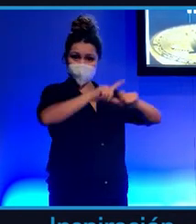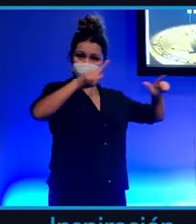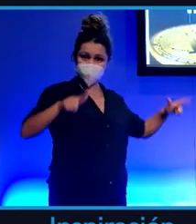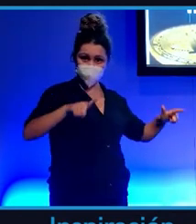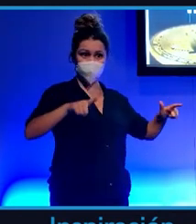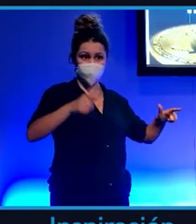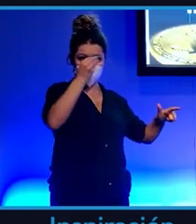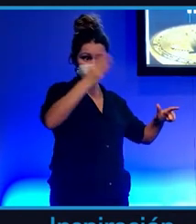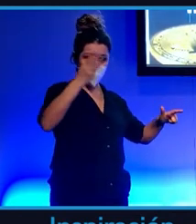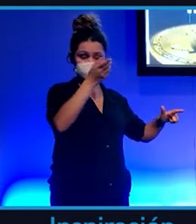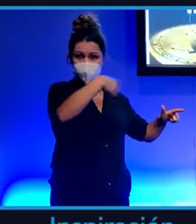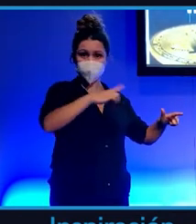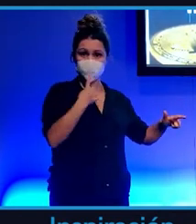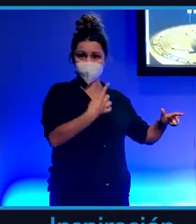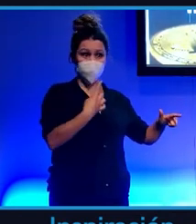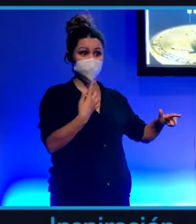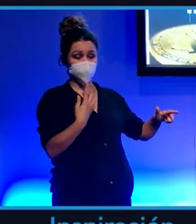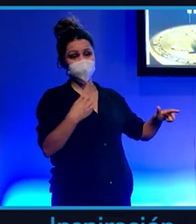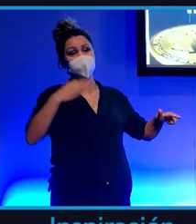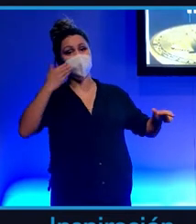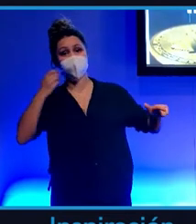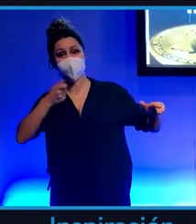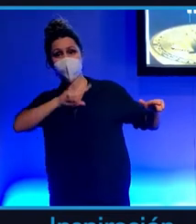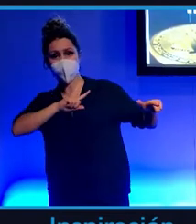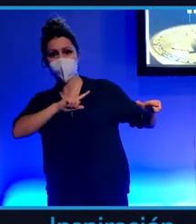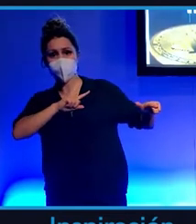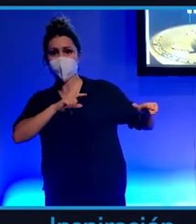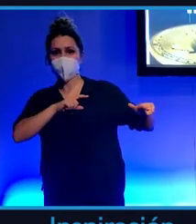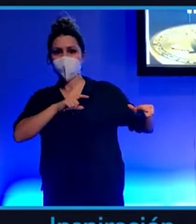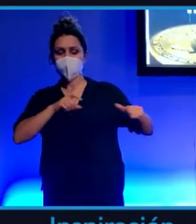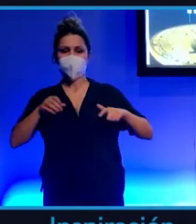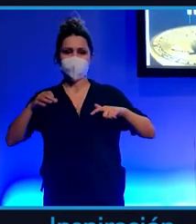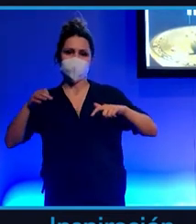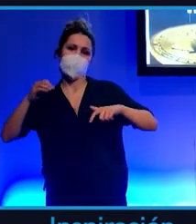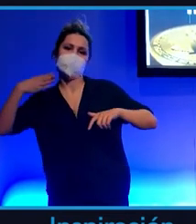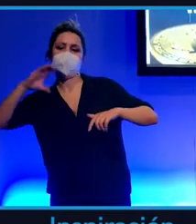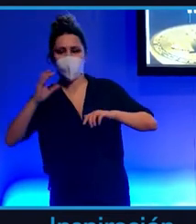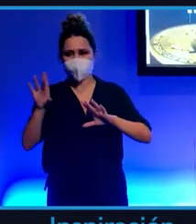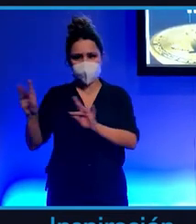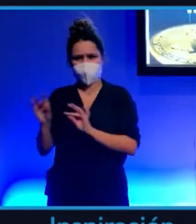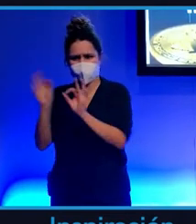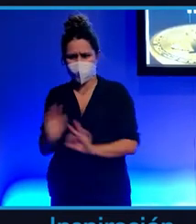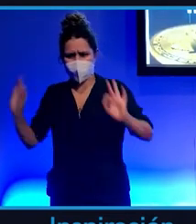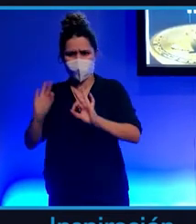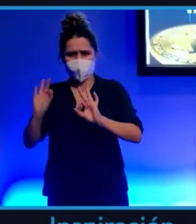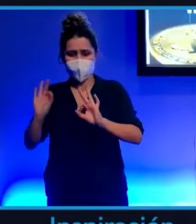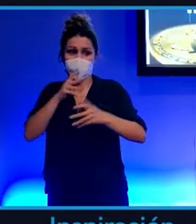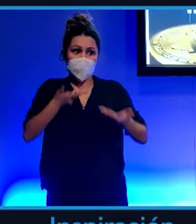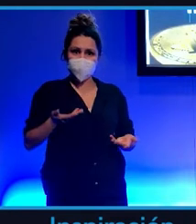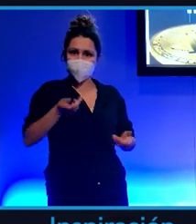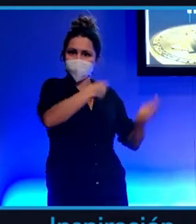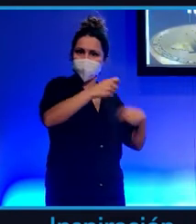desbloqueaban la cuenta. Hemos pasado de que los bancos españoles no tocaban Bitcoin ni con un puntero láser a que ahora quieren ofrecer Bitcoin.